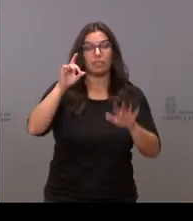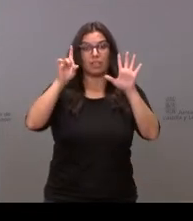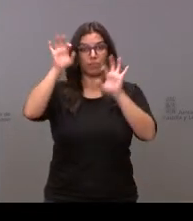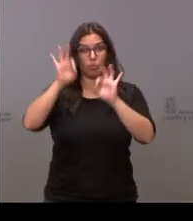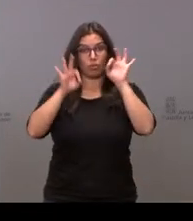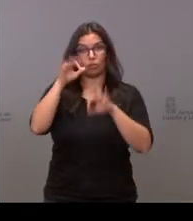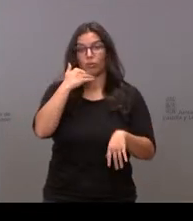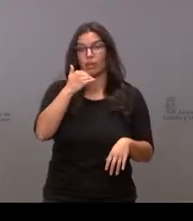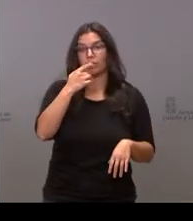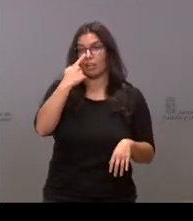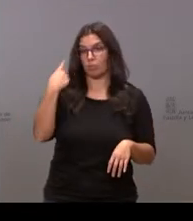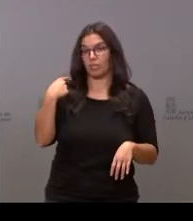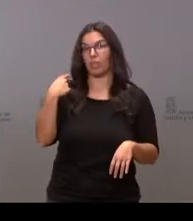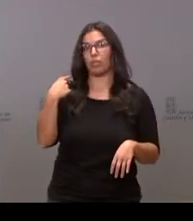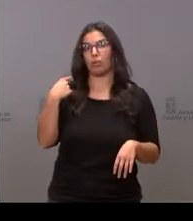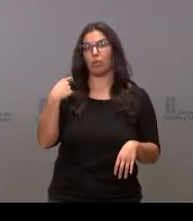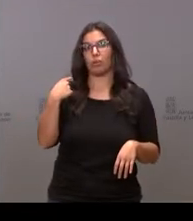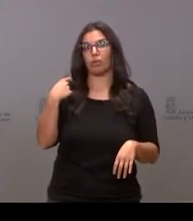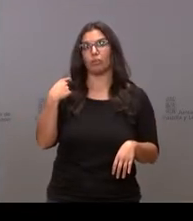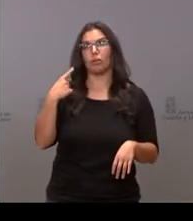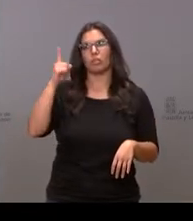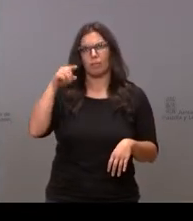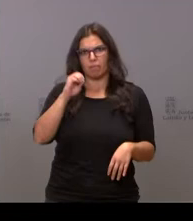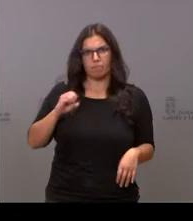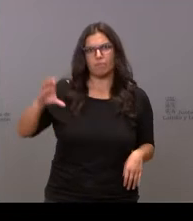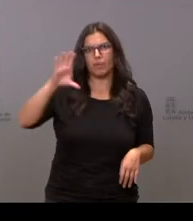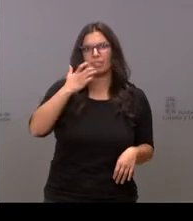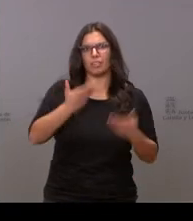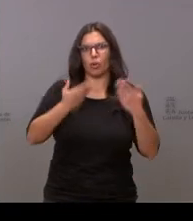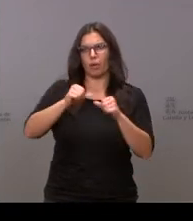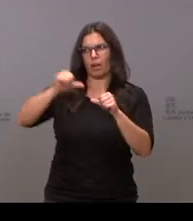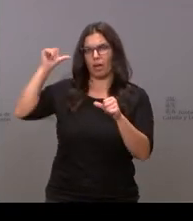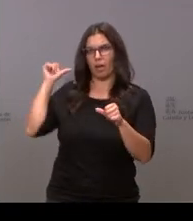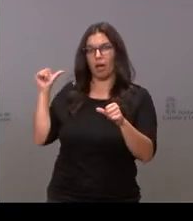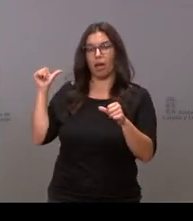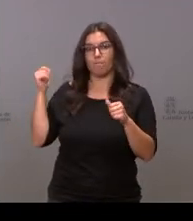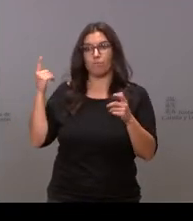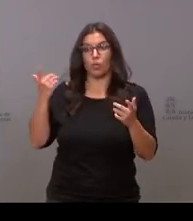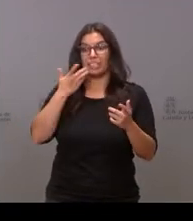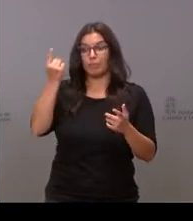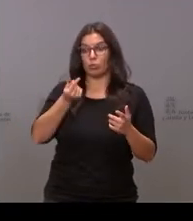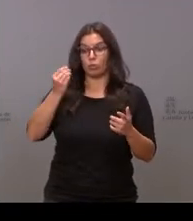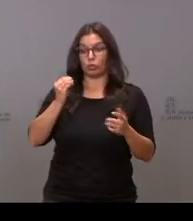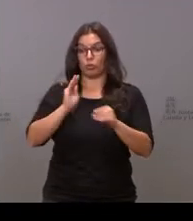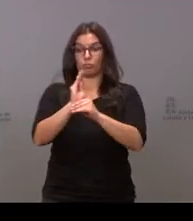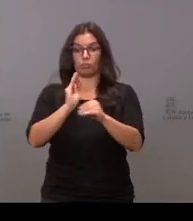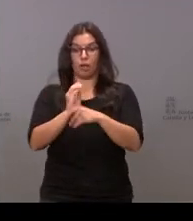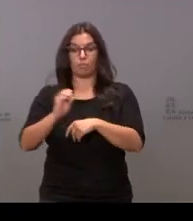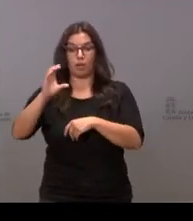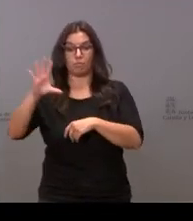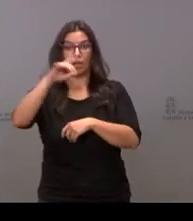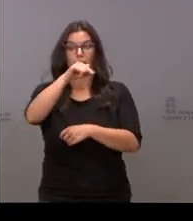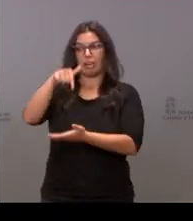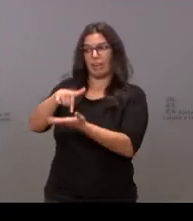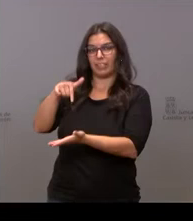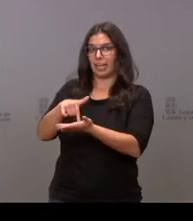que creció el año pasado mucho respecto al otro sienten que se debilita la reivindicación de una